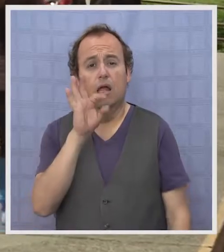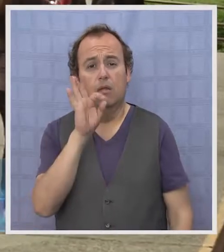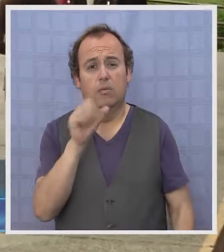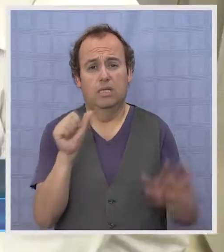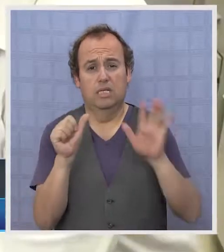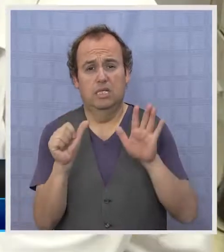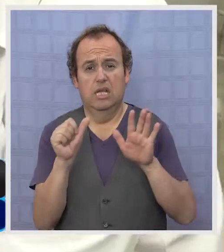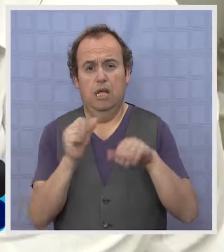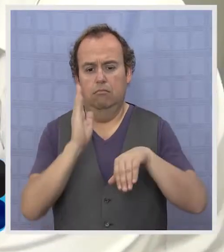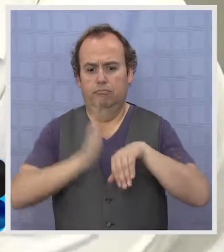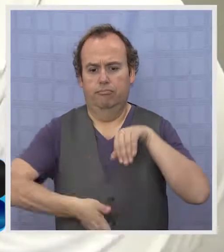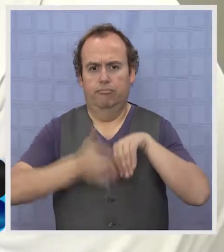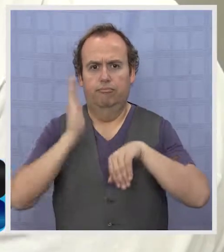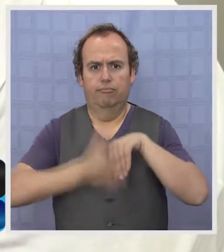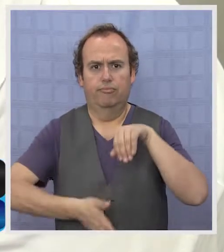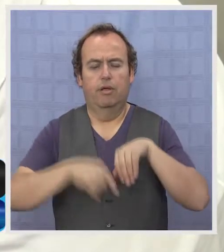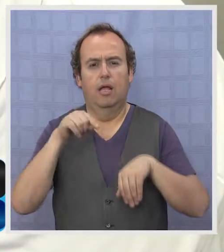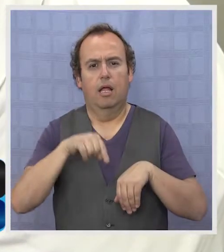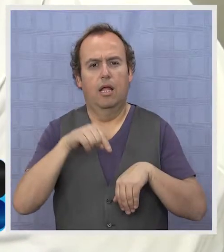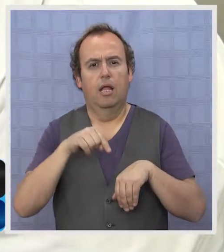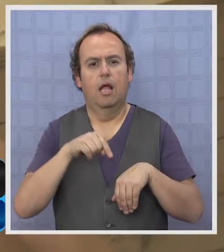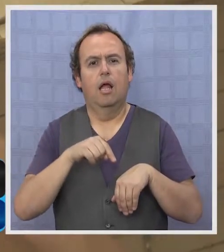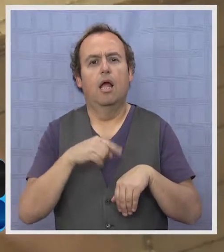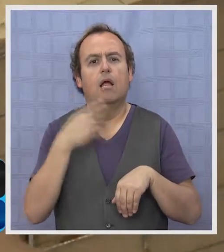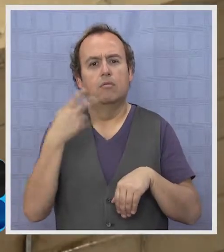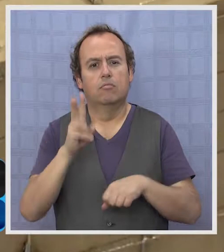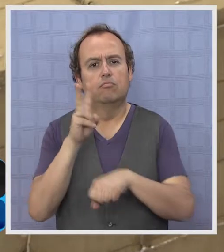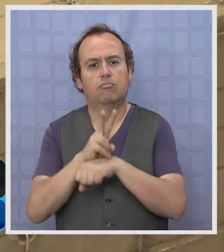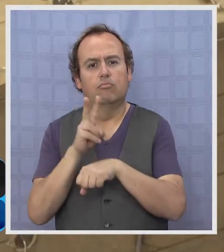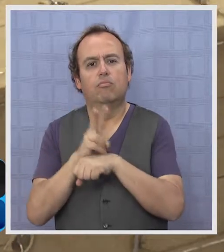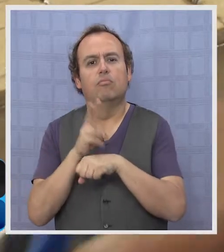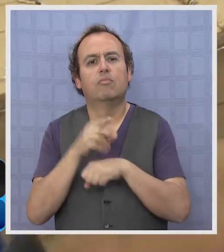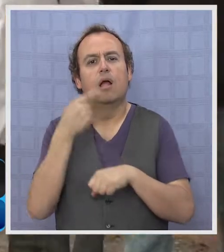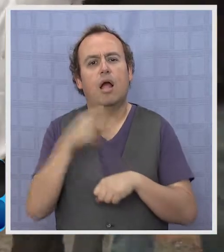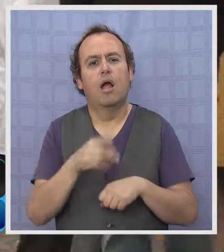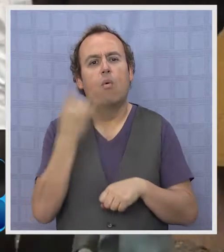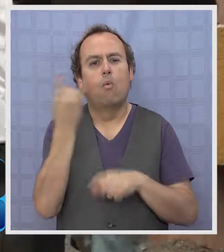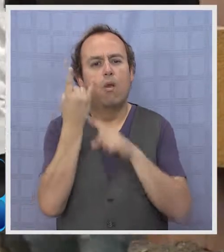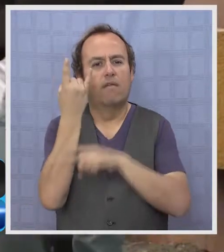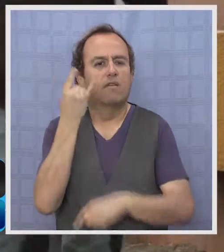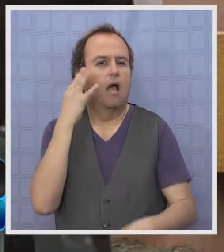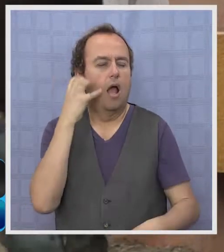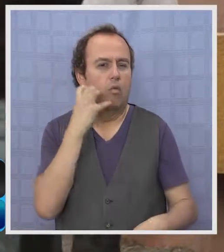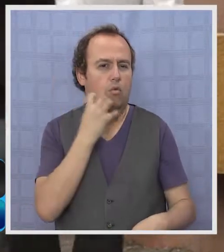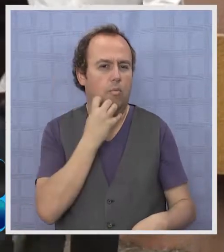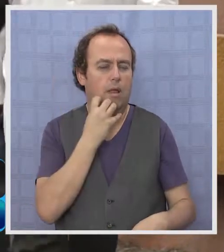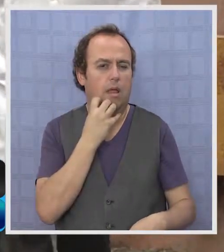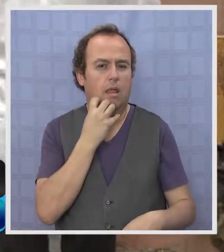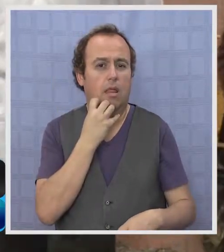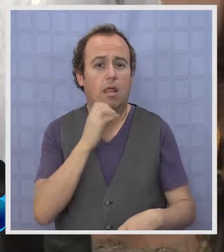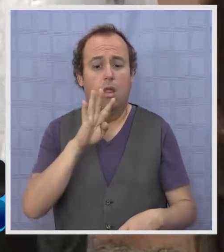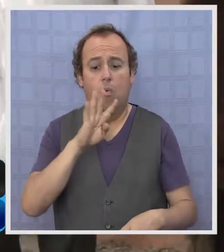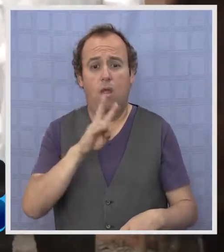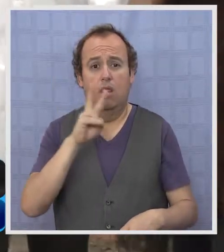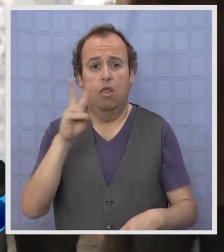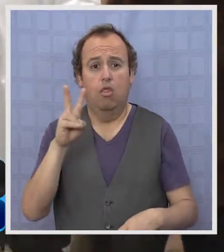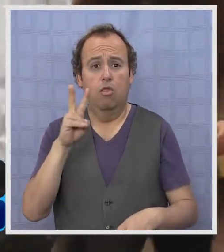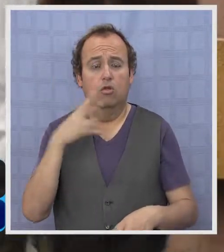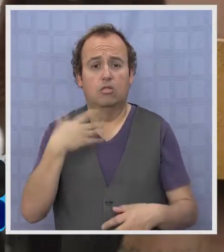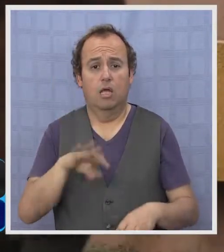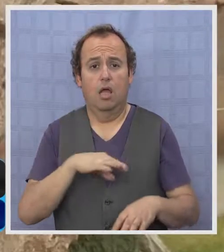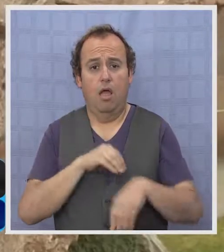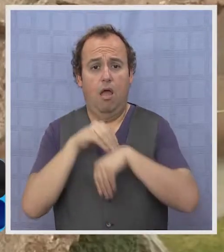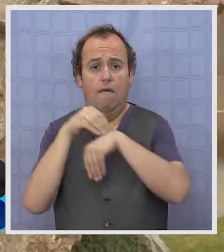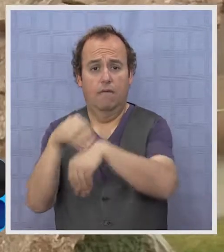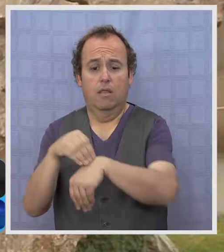56 despidos en lo que va del año han afectado a académicos y administrativos de la Universidad de Arturo Prat. 42 de ellos fueron